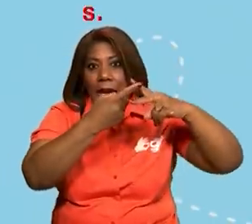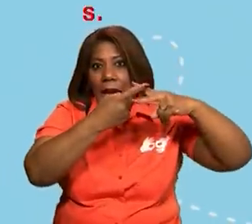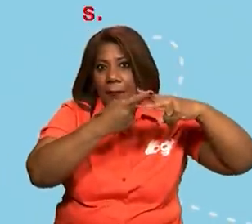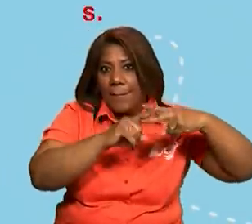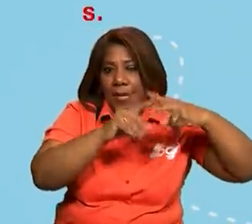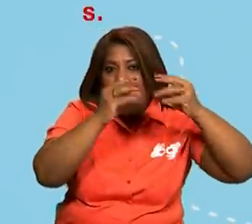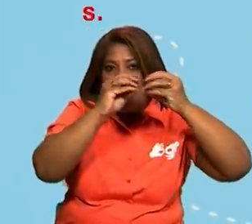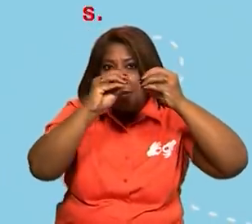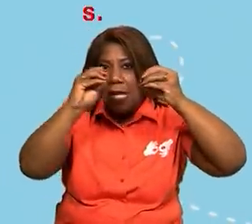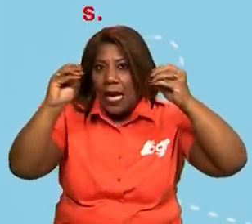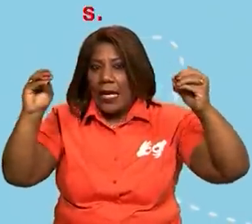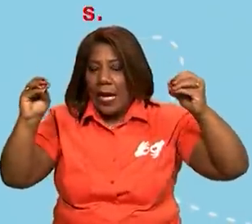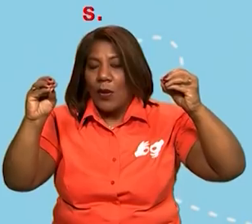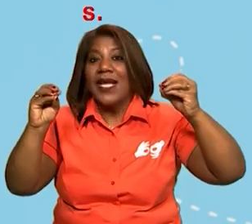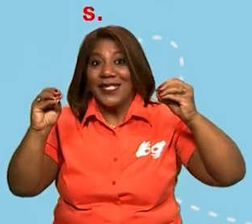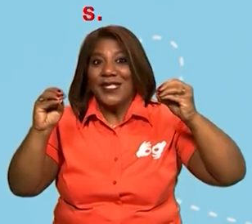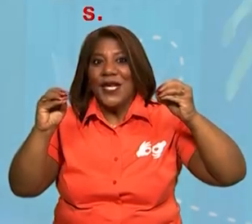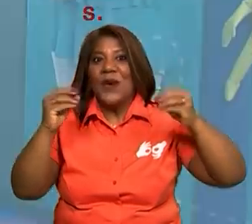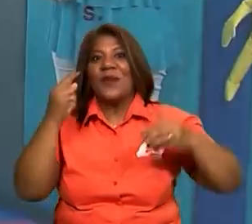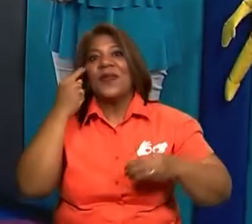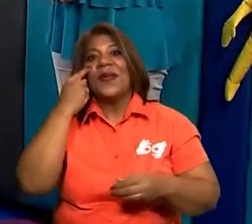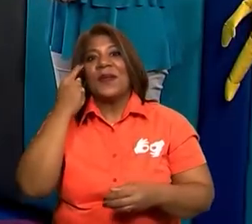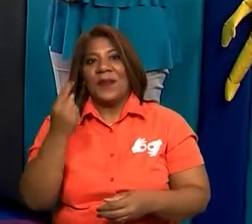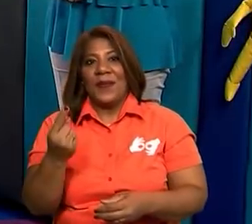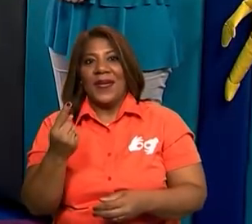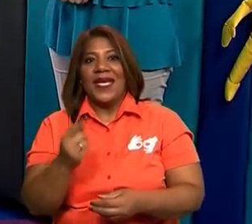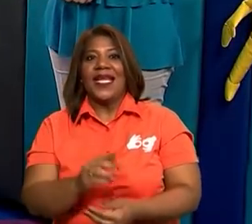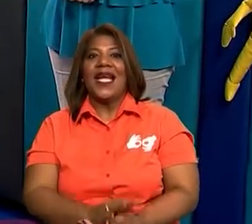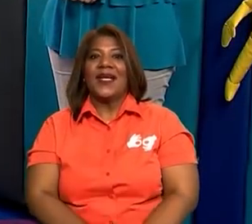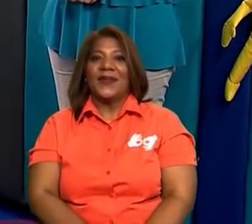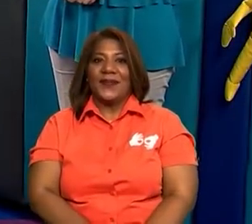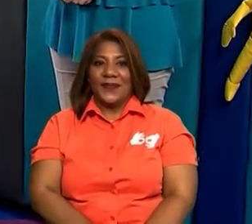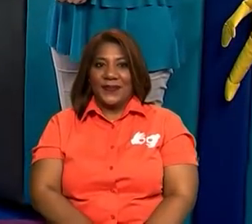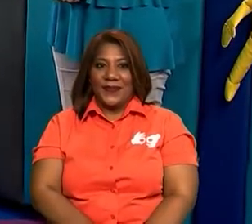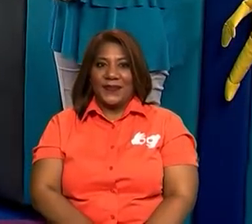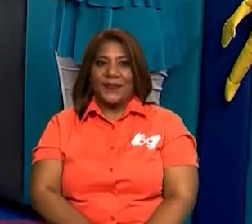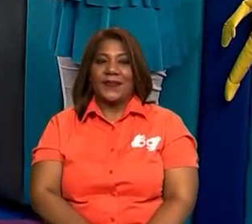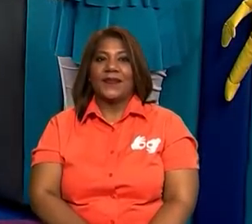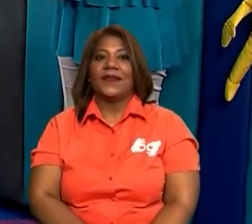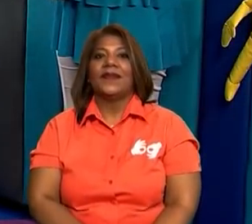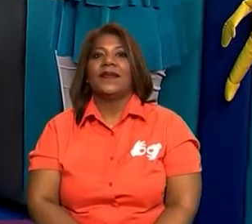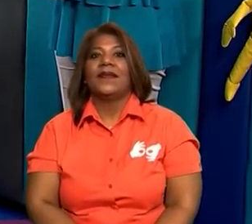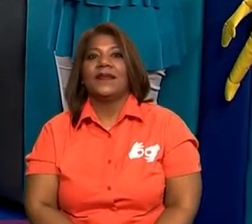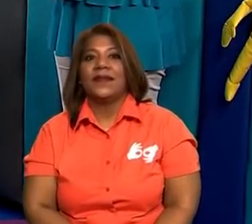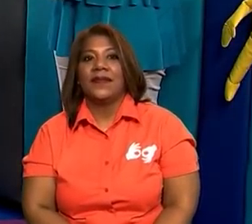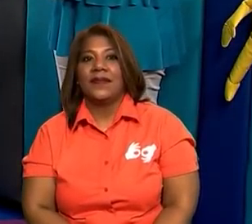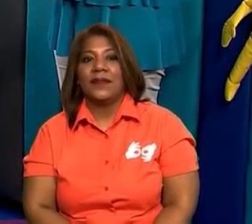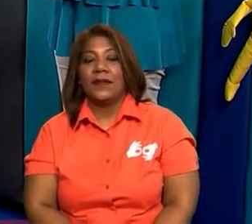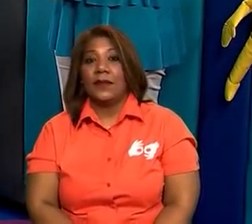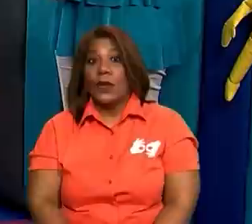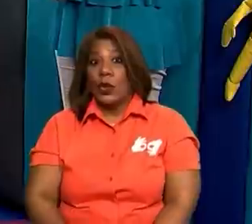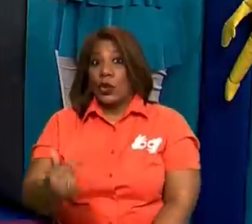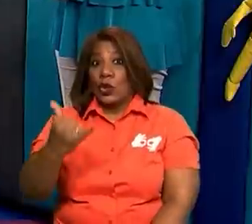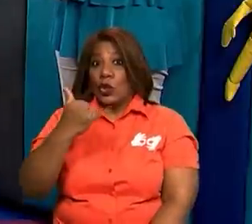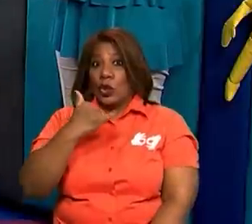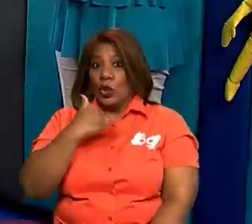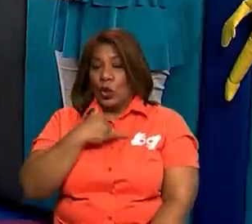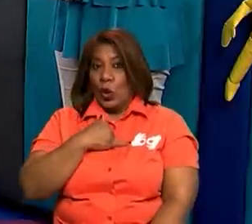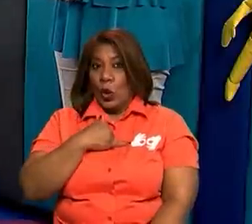Sammy corresponde al nombre del niño que salta la cuerda. Entonces, ahora dice, yo